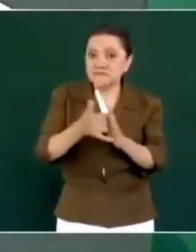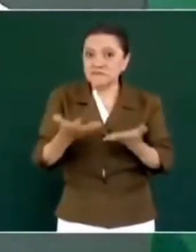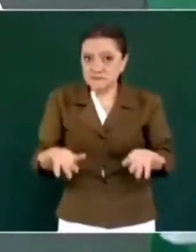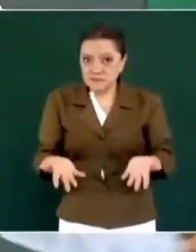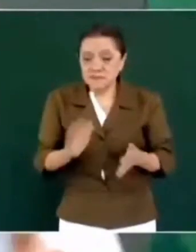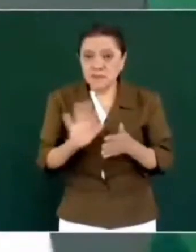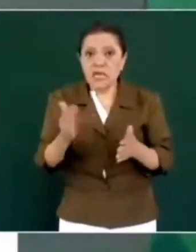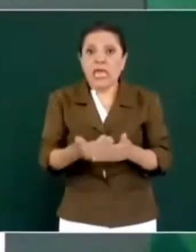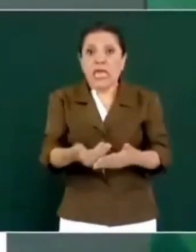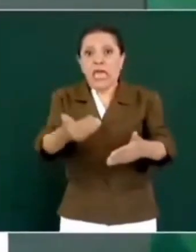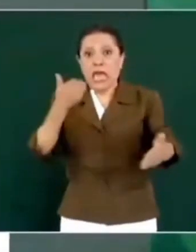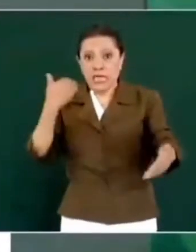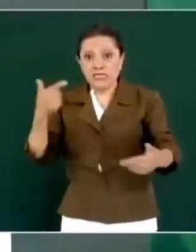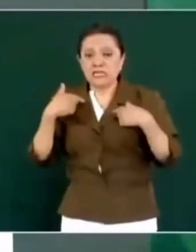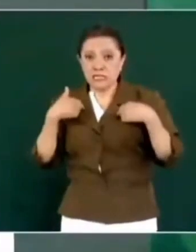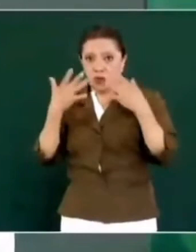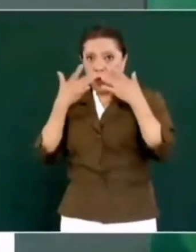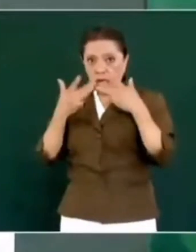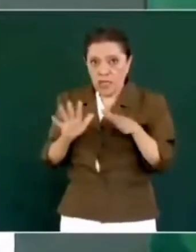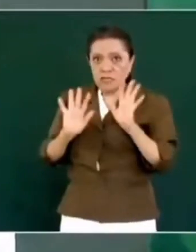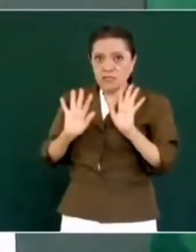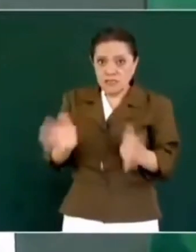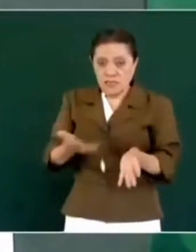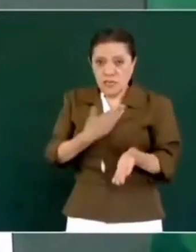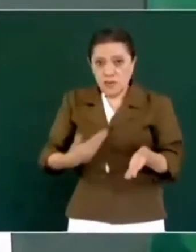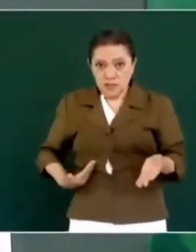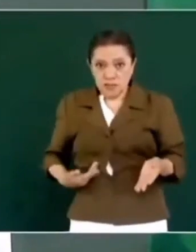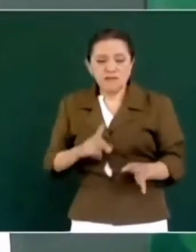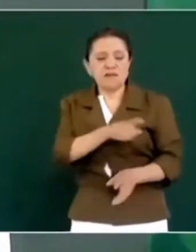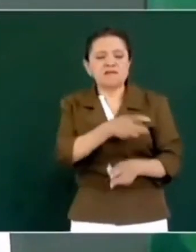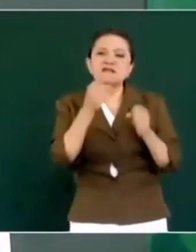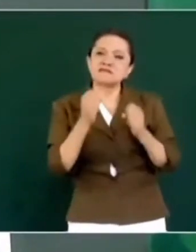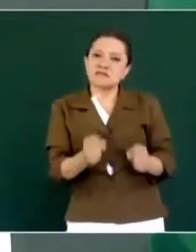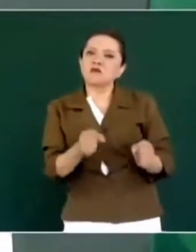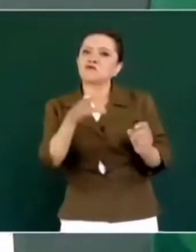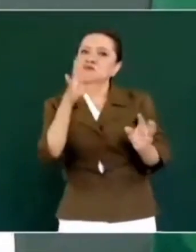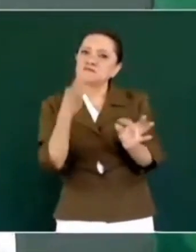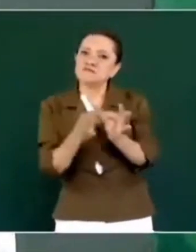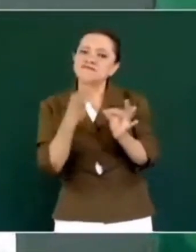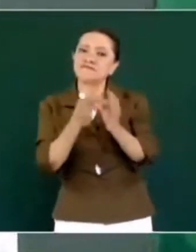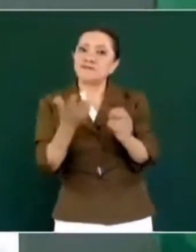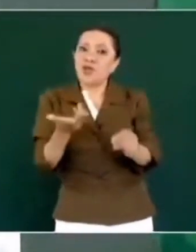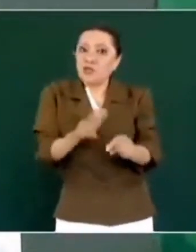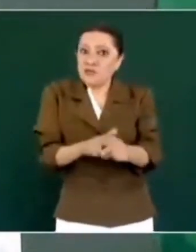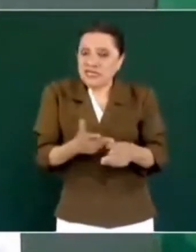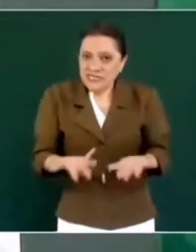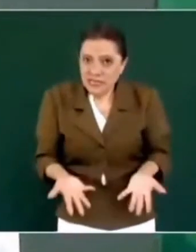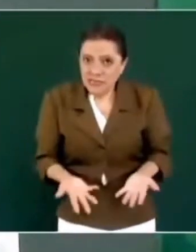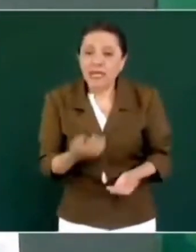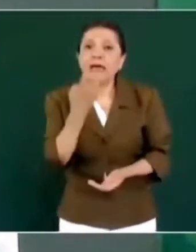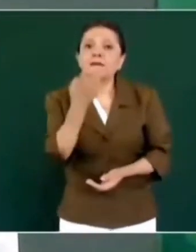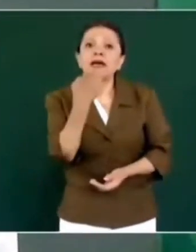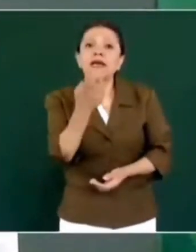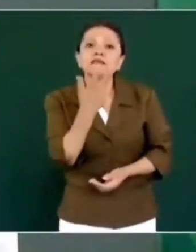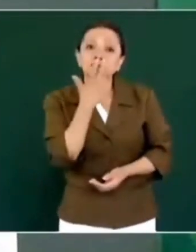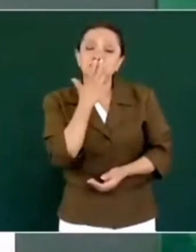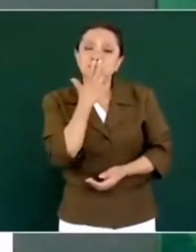Y antes de que termine, vamos a tener ese hospital. Para eso se usó